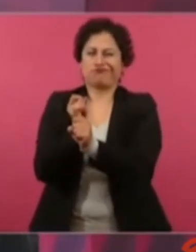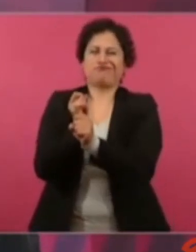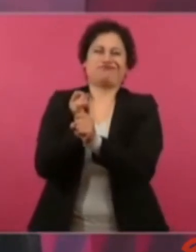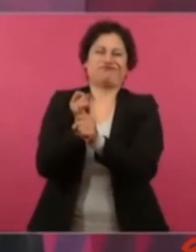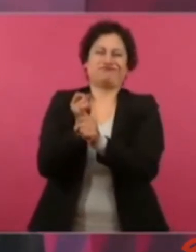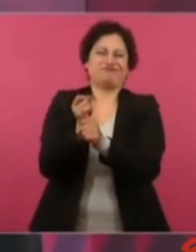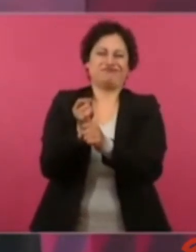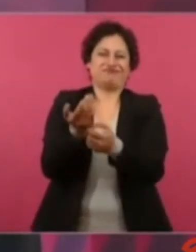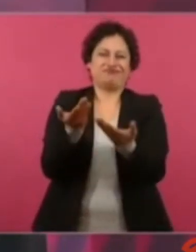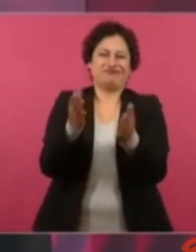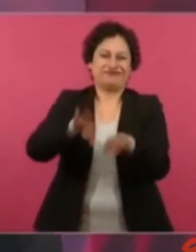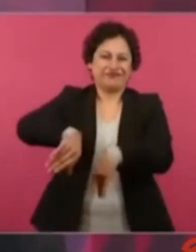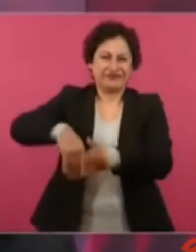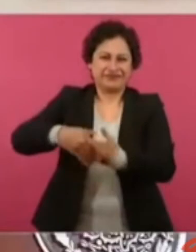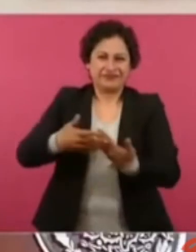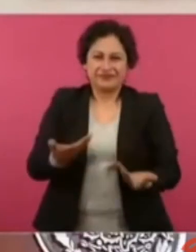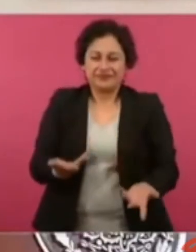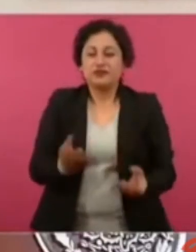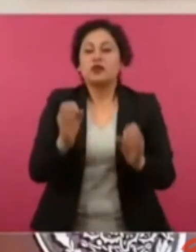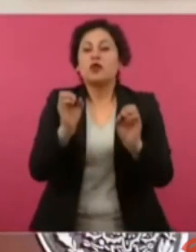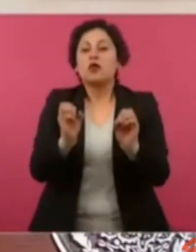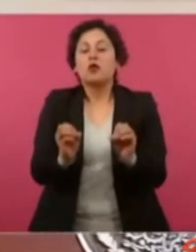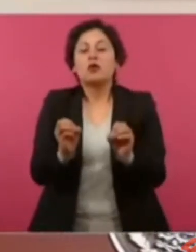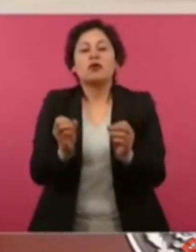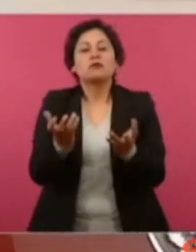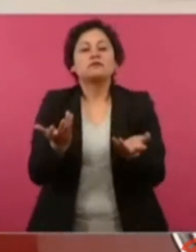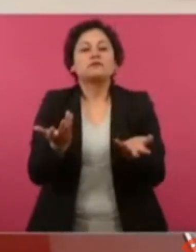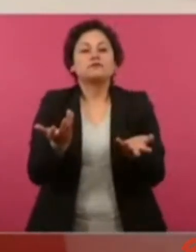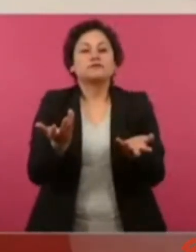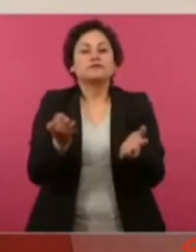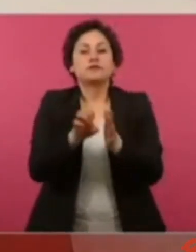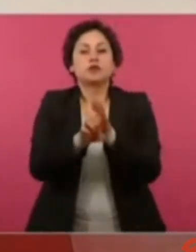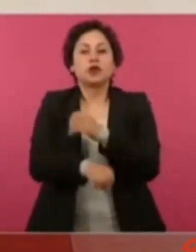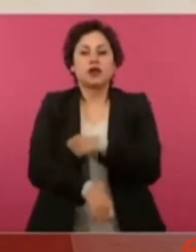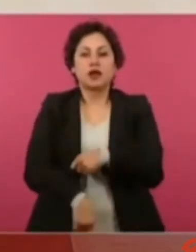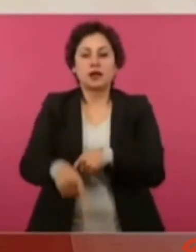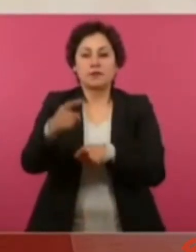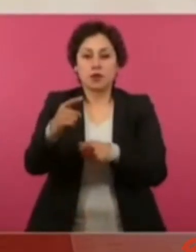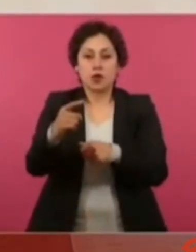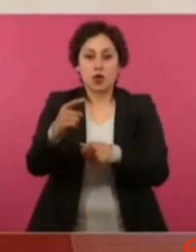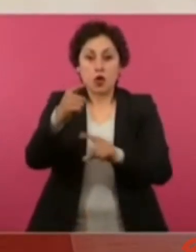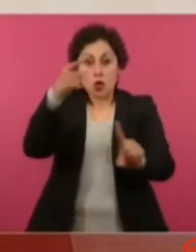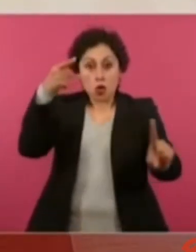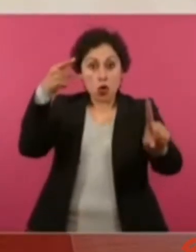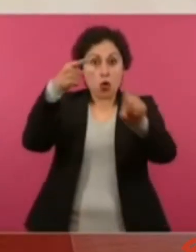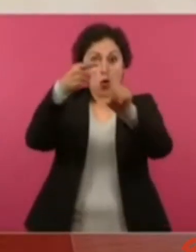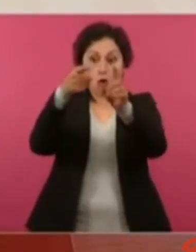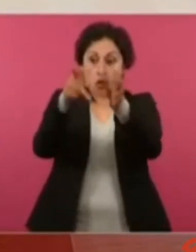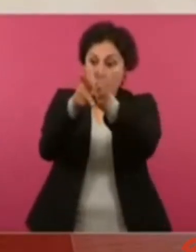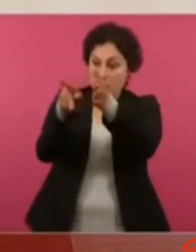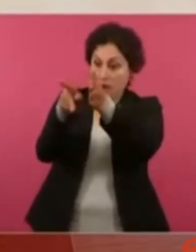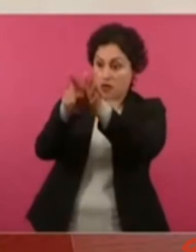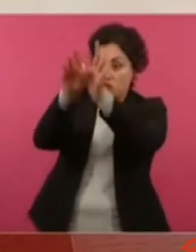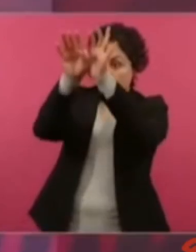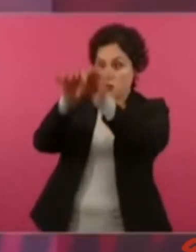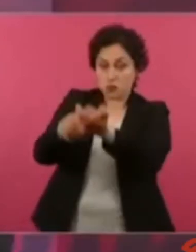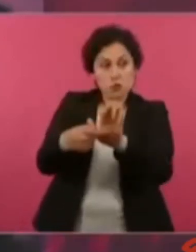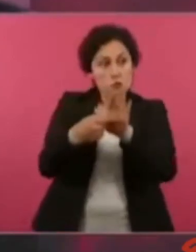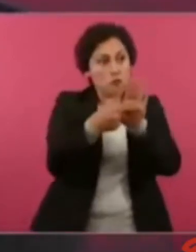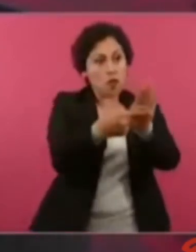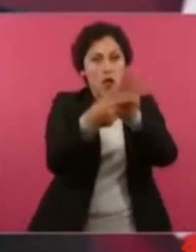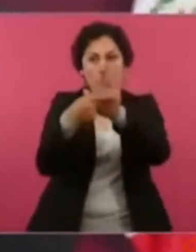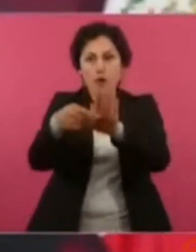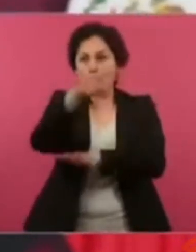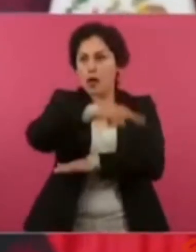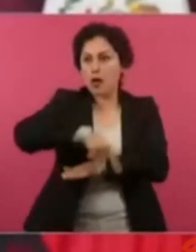con el estar educando al pueblo con el periodismo. No, no, no, no, no,